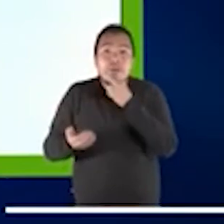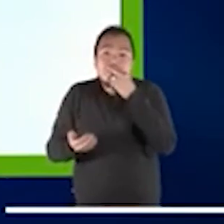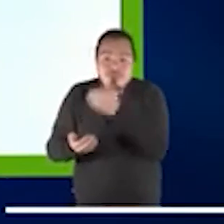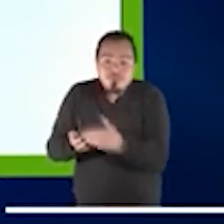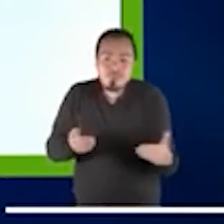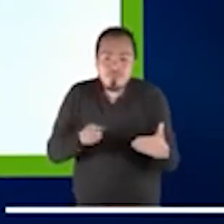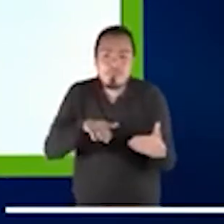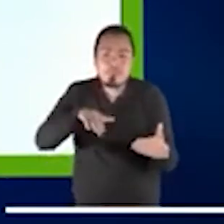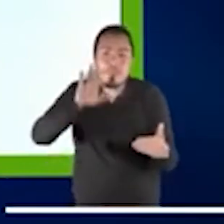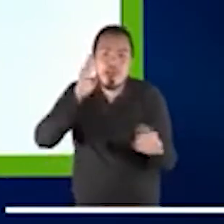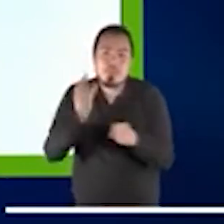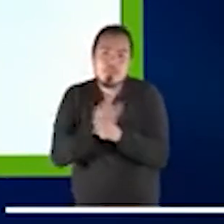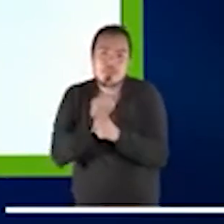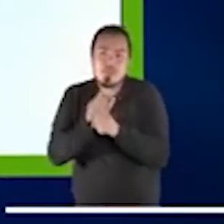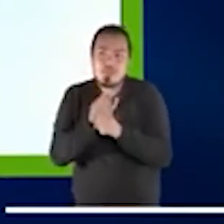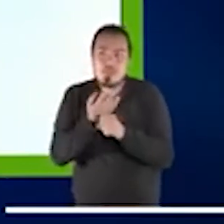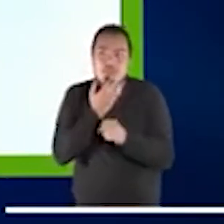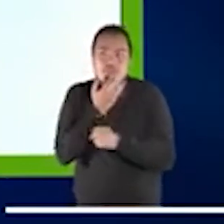cartas,